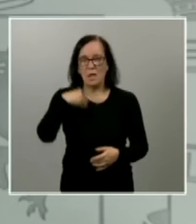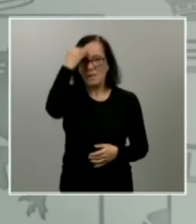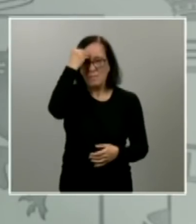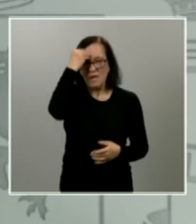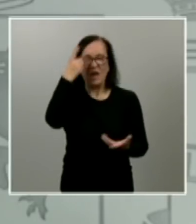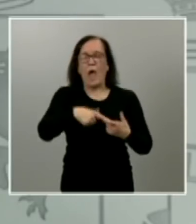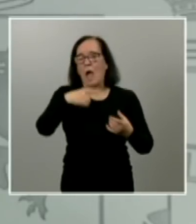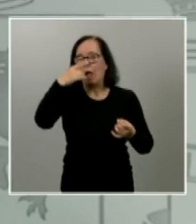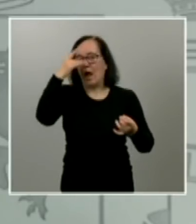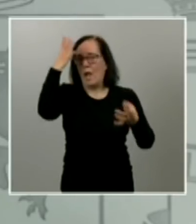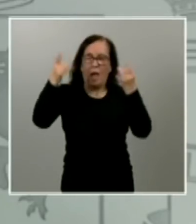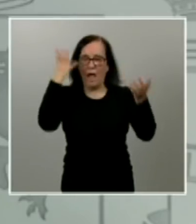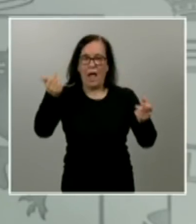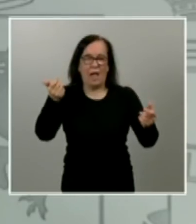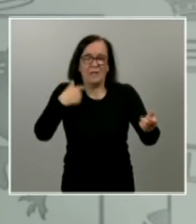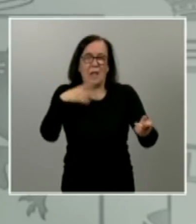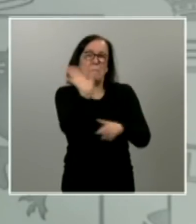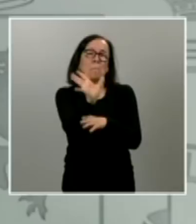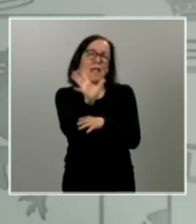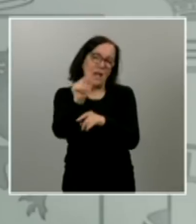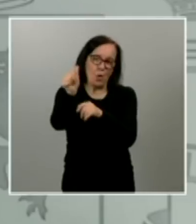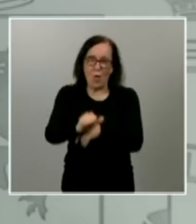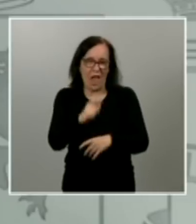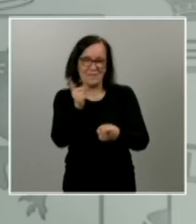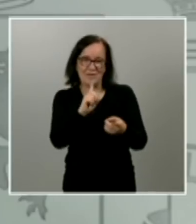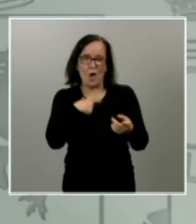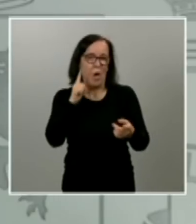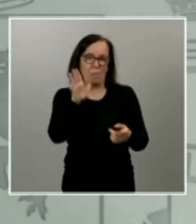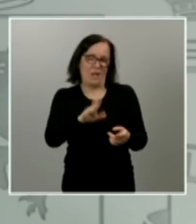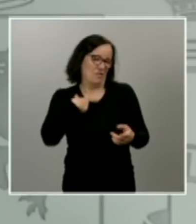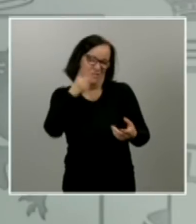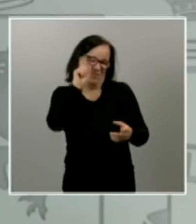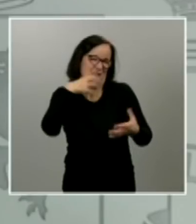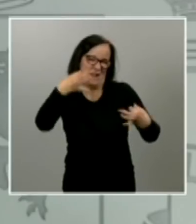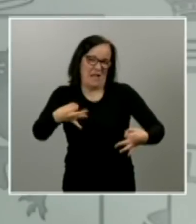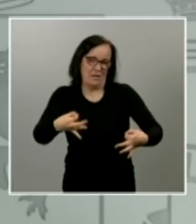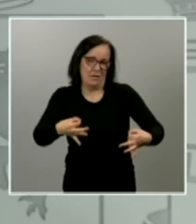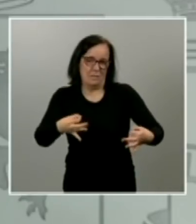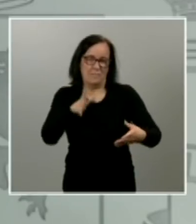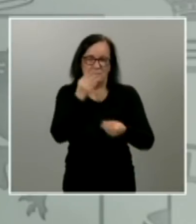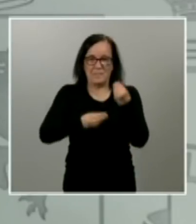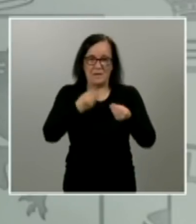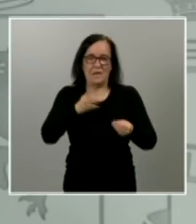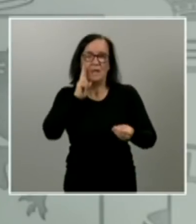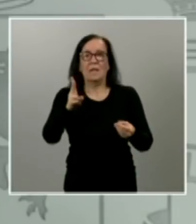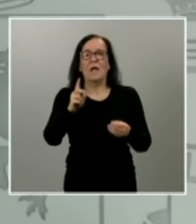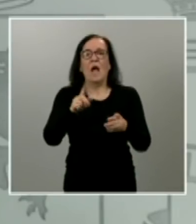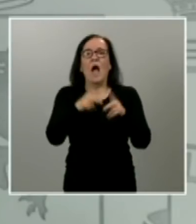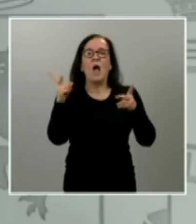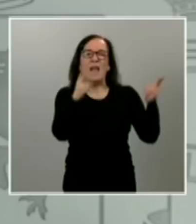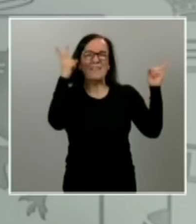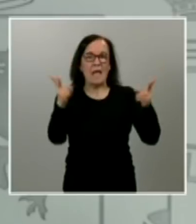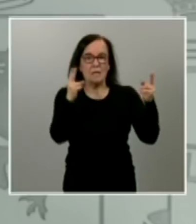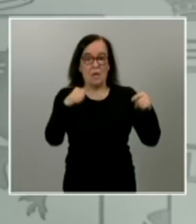pensábamos que podía solamente existir en la realidad que nos distópica que se ven en algunas series de televisión y hoy